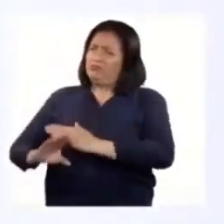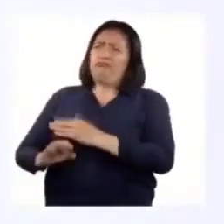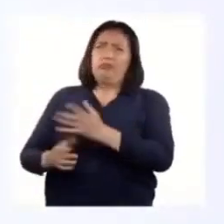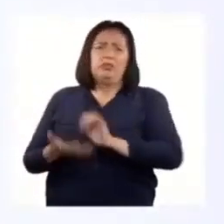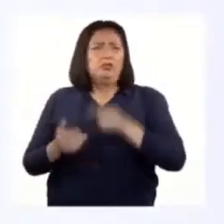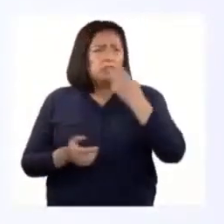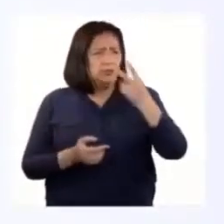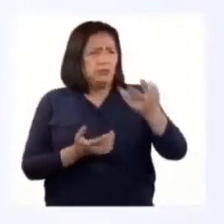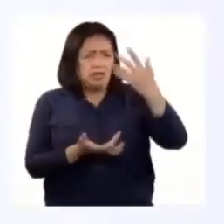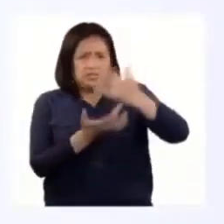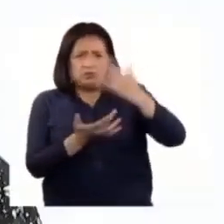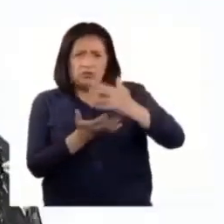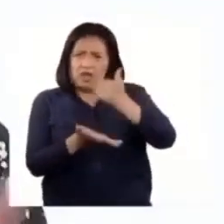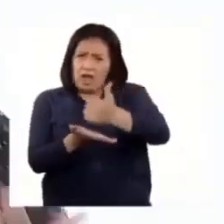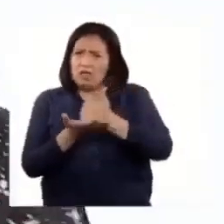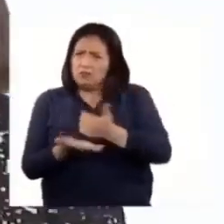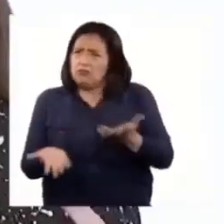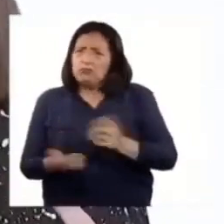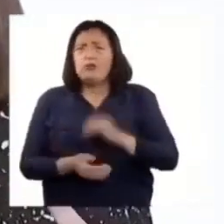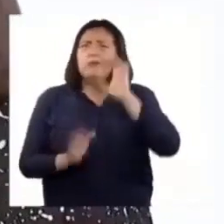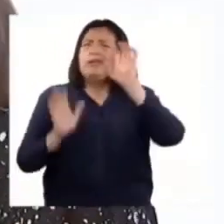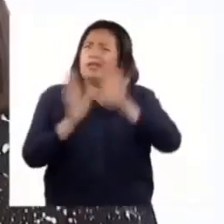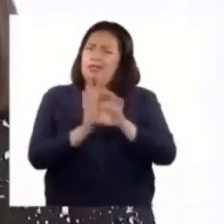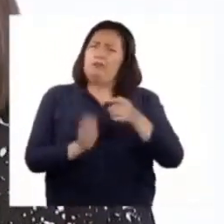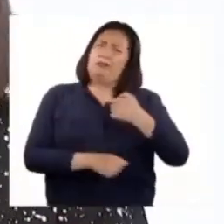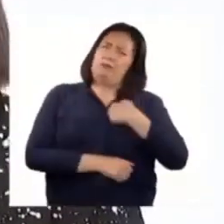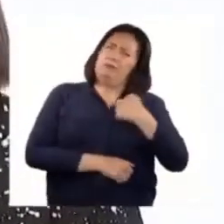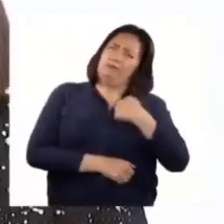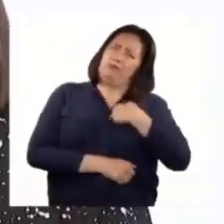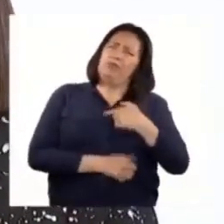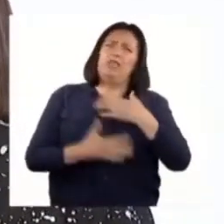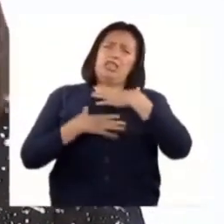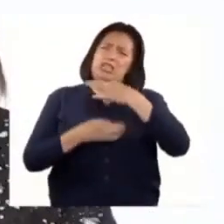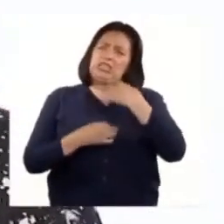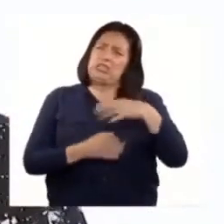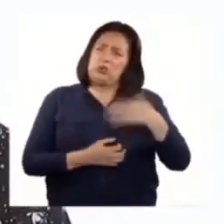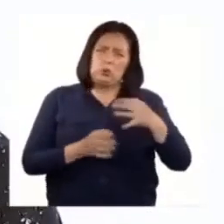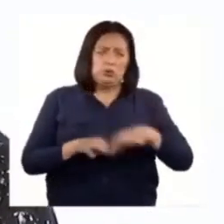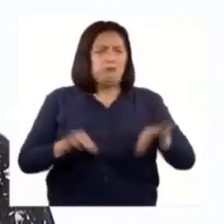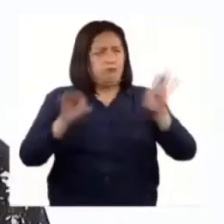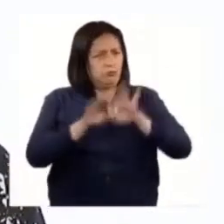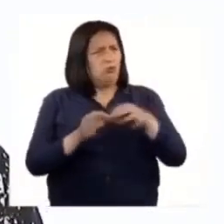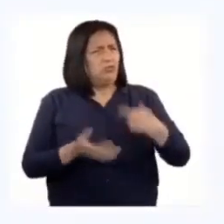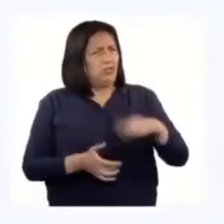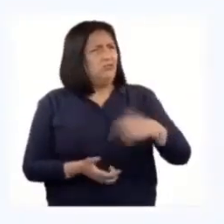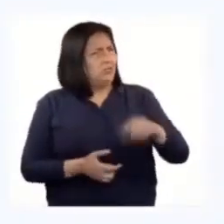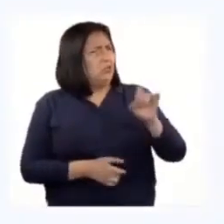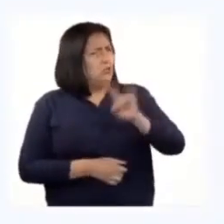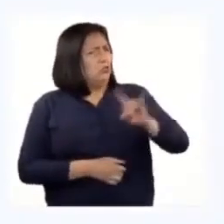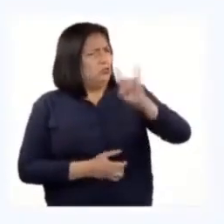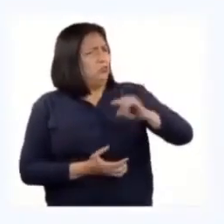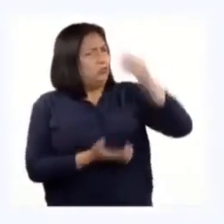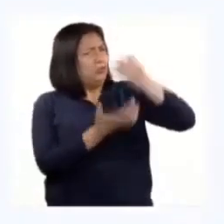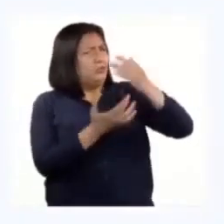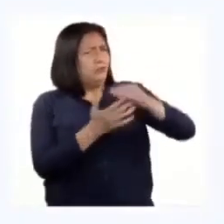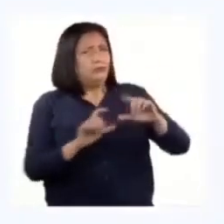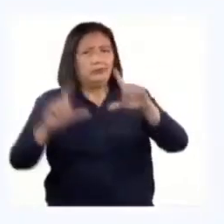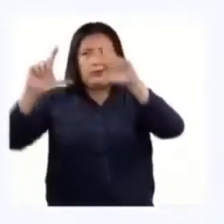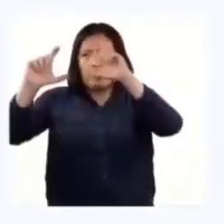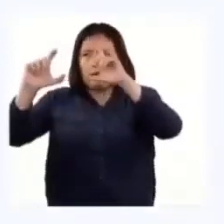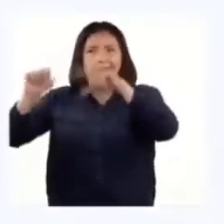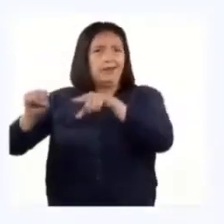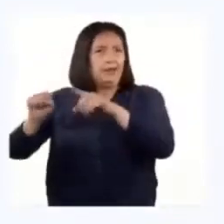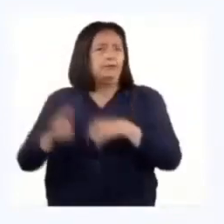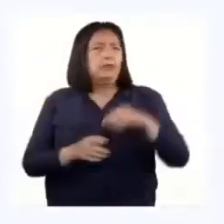mostró, la tecnología ayuda un montón. B. Por ejemplo, a me parece muy interesante e importante el uso de los aparatos tecnológicos como las cámaras trampa,